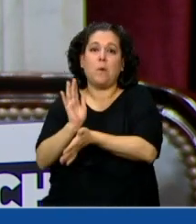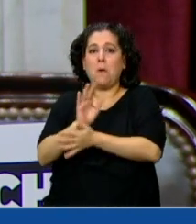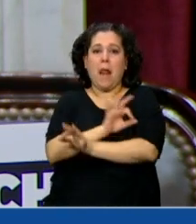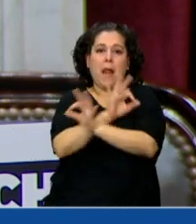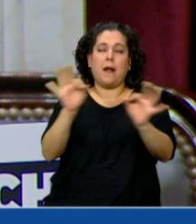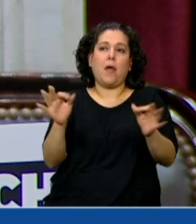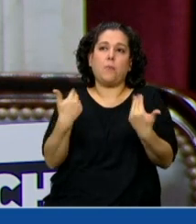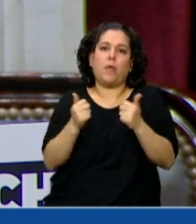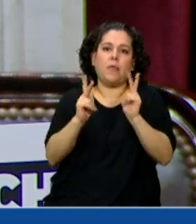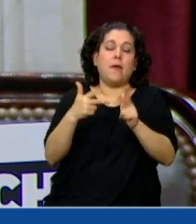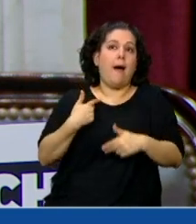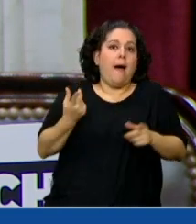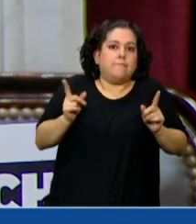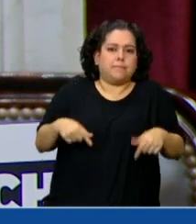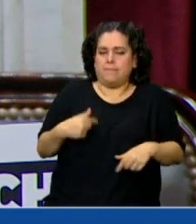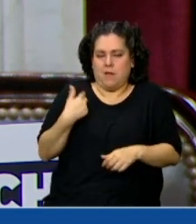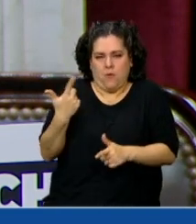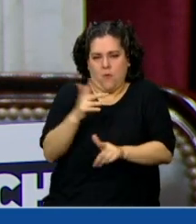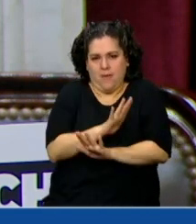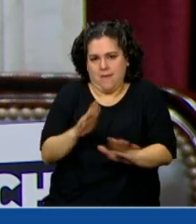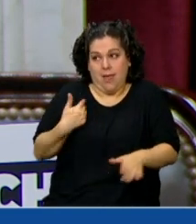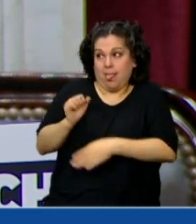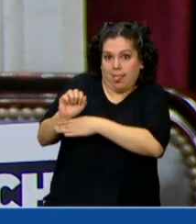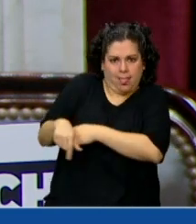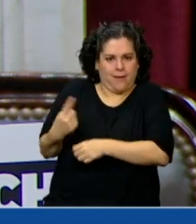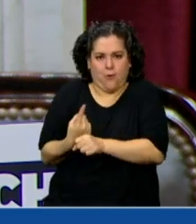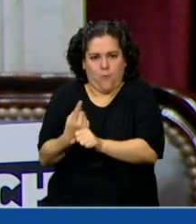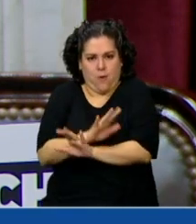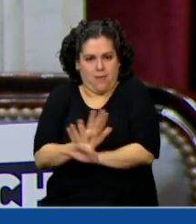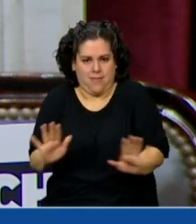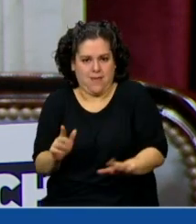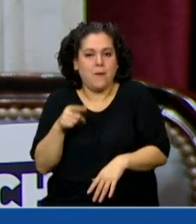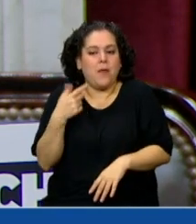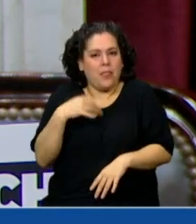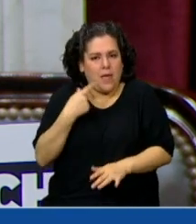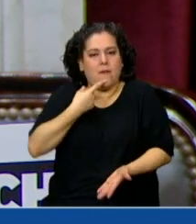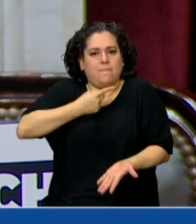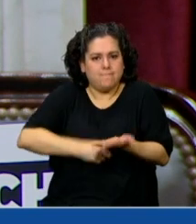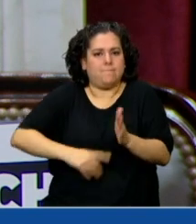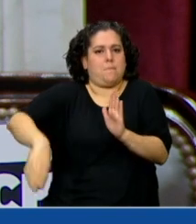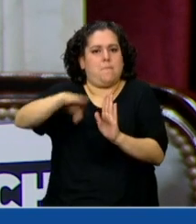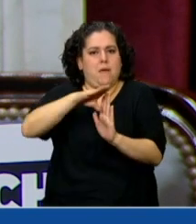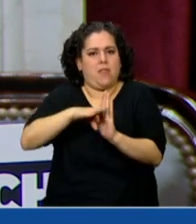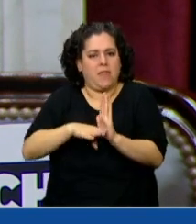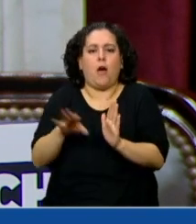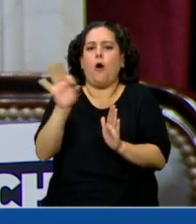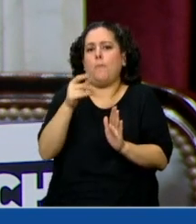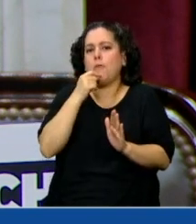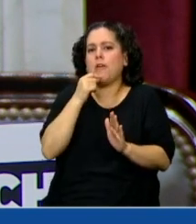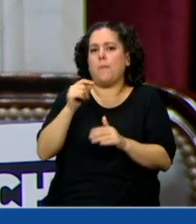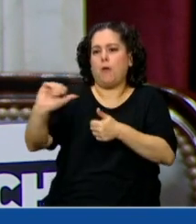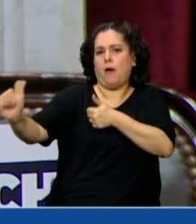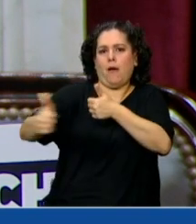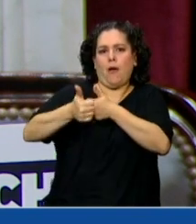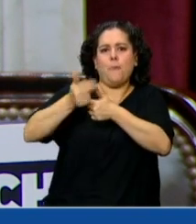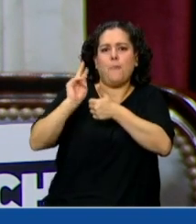distraído con los temas de la violencia de género, es a que se dicten medidas de perimetrales, no